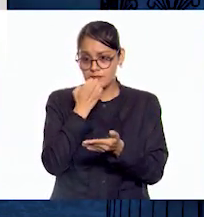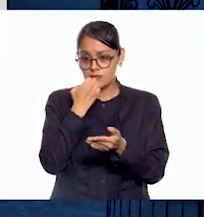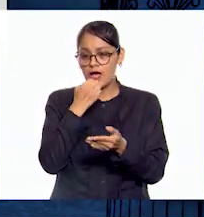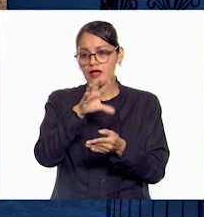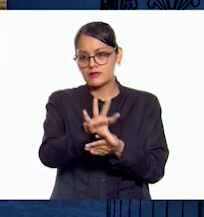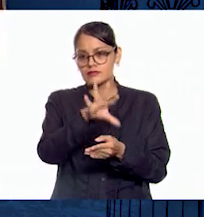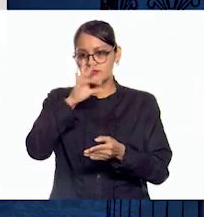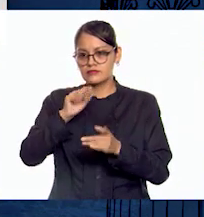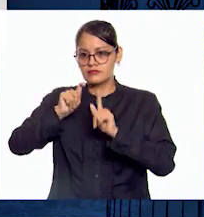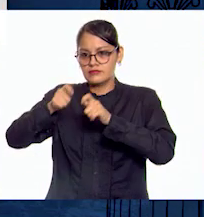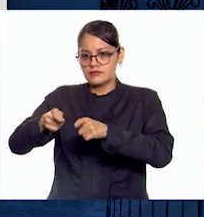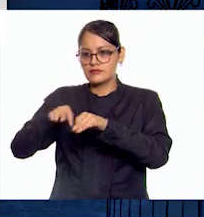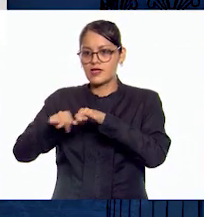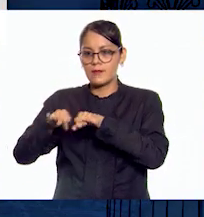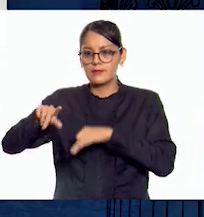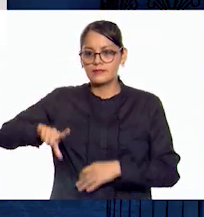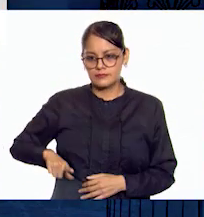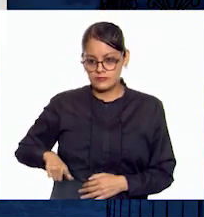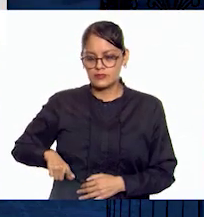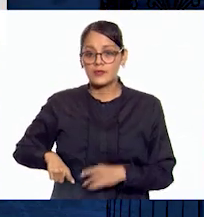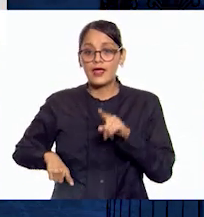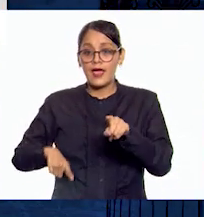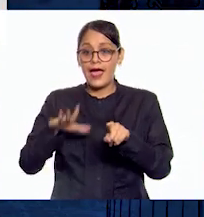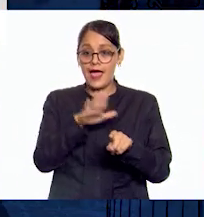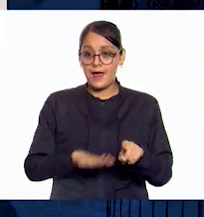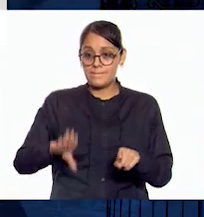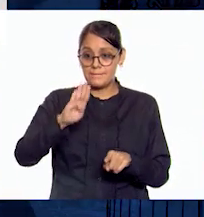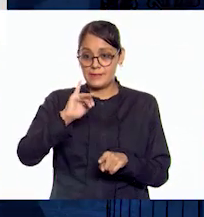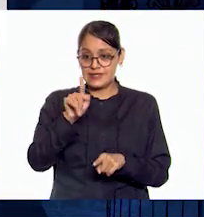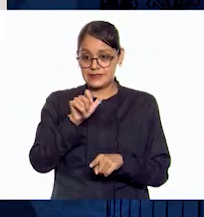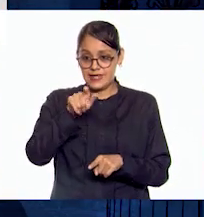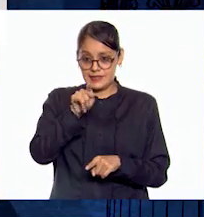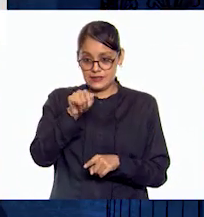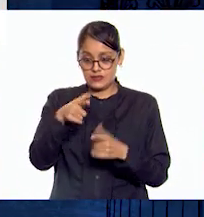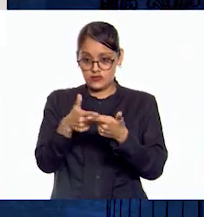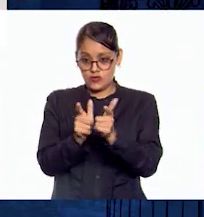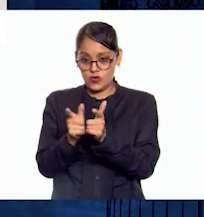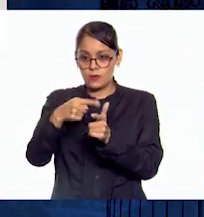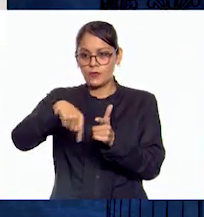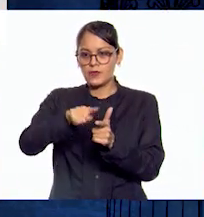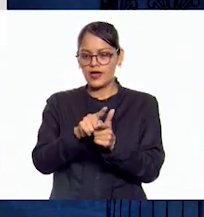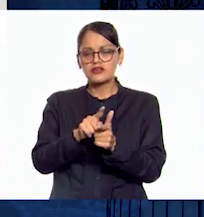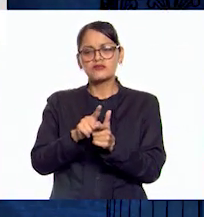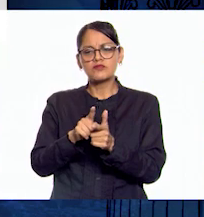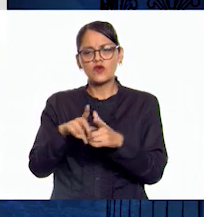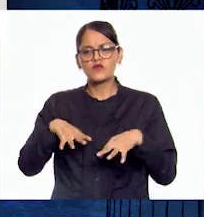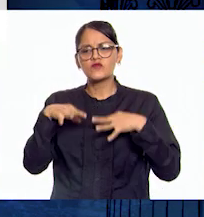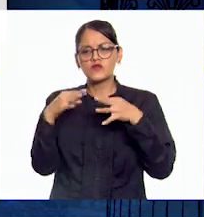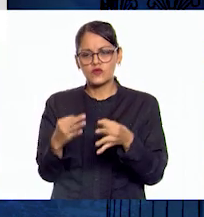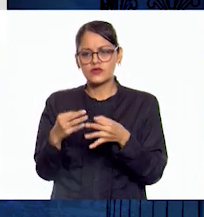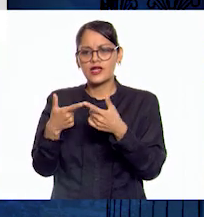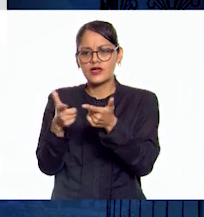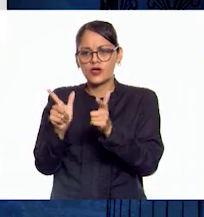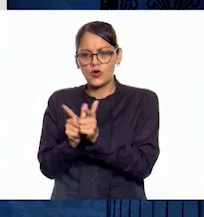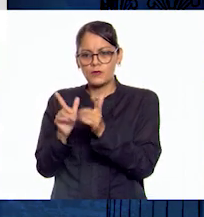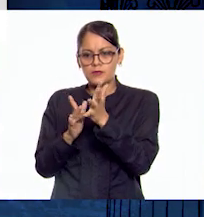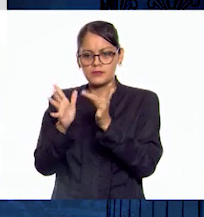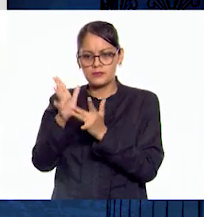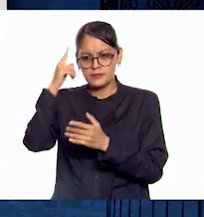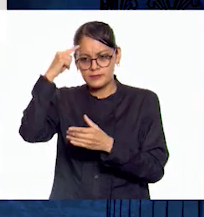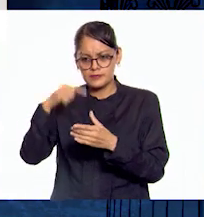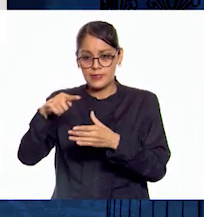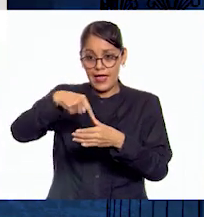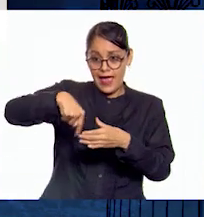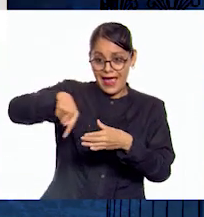el gobierno. Los bizantinos también crearon una forma de cristianismo distinta a la que se practicaba en el